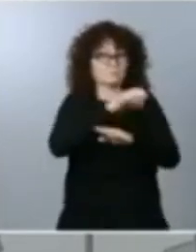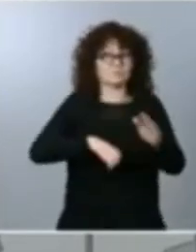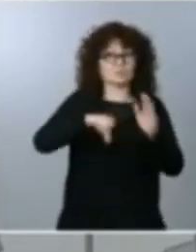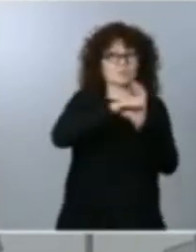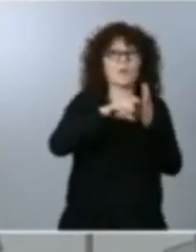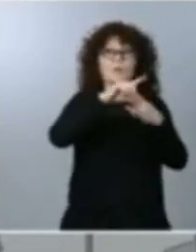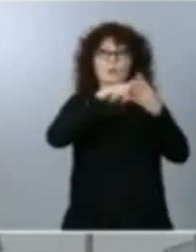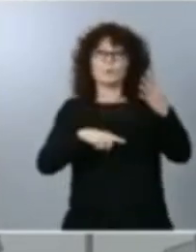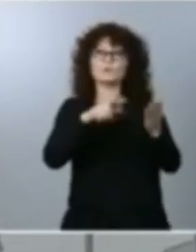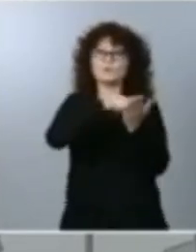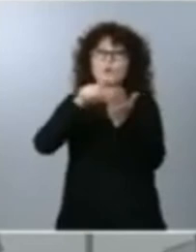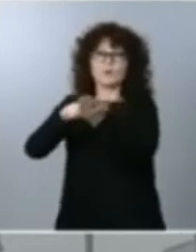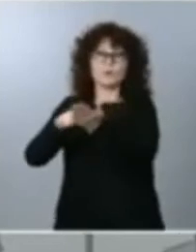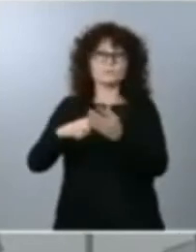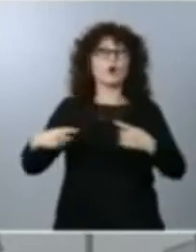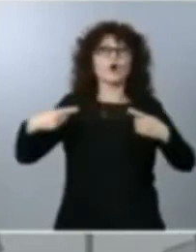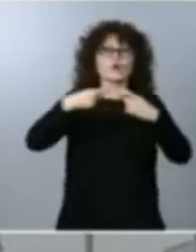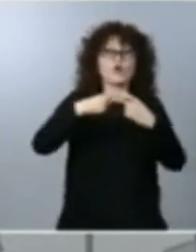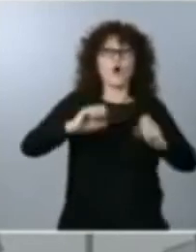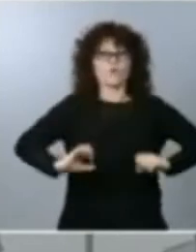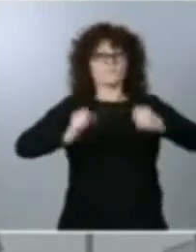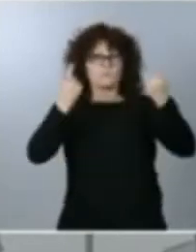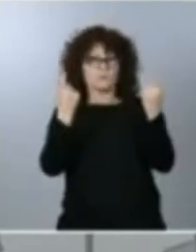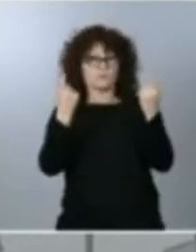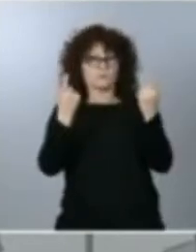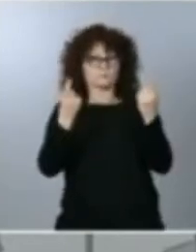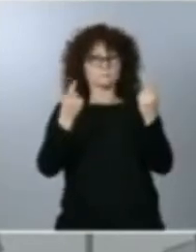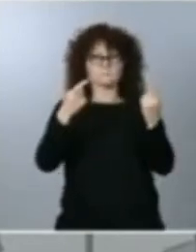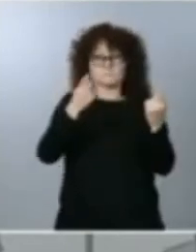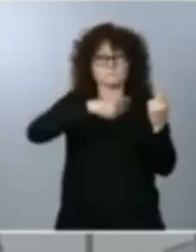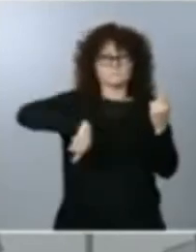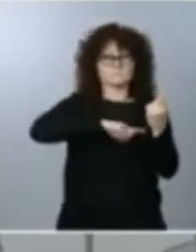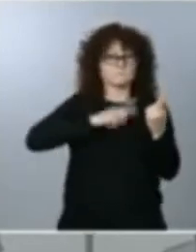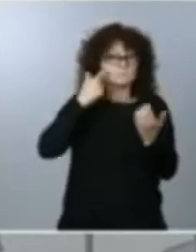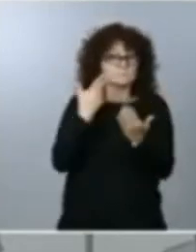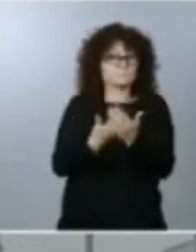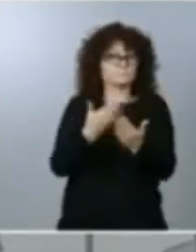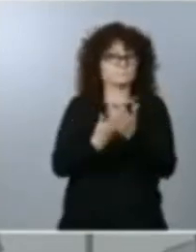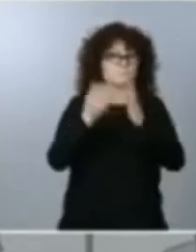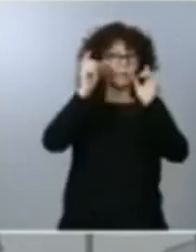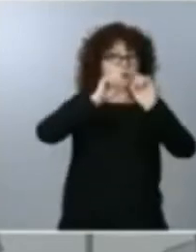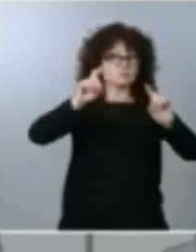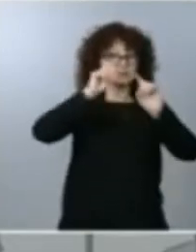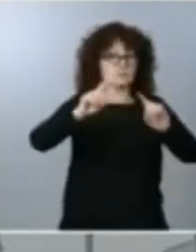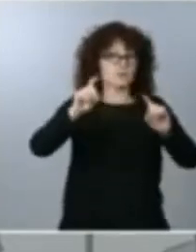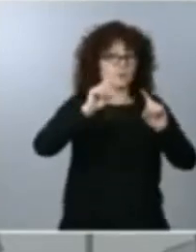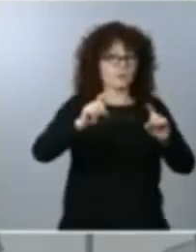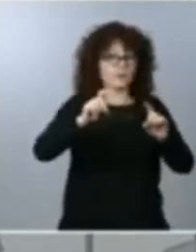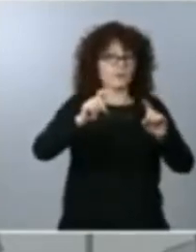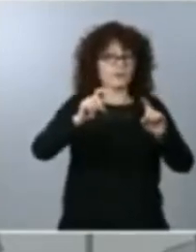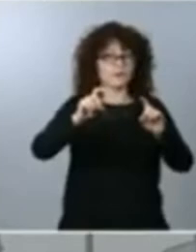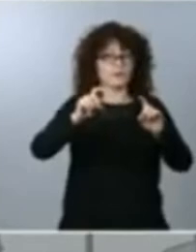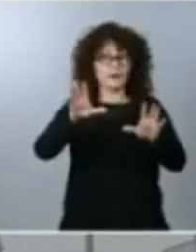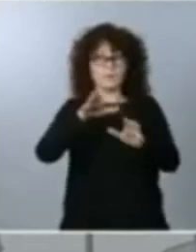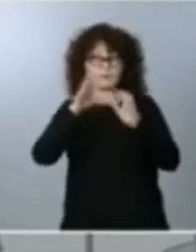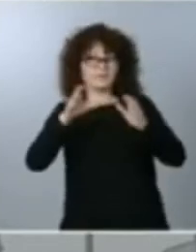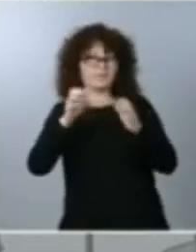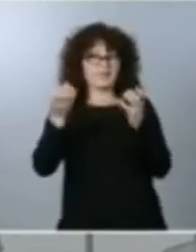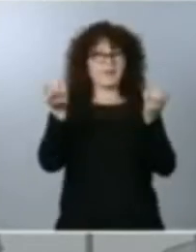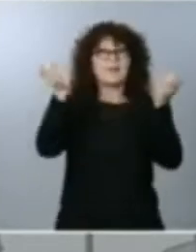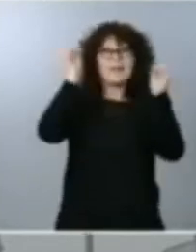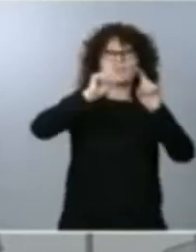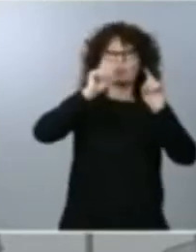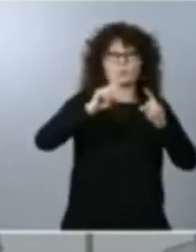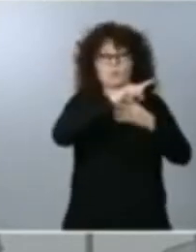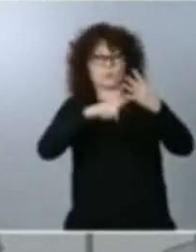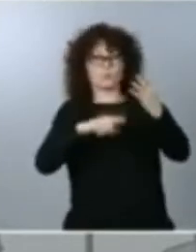obligación por tanto del Estado y las instituciones es garantizar la enseñanza la educación y el aprendizaje de esas cuatro lenguas cooficiales en aquellos